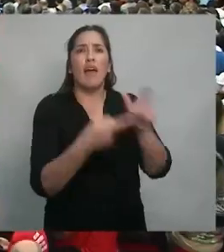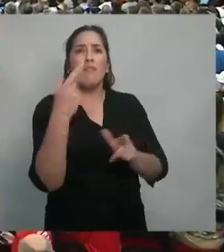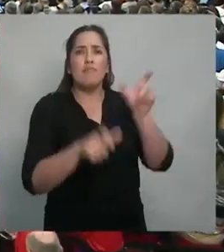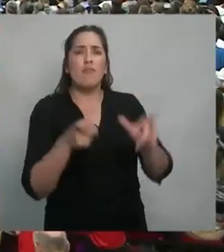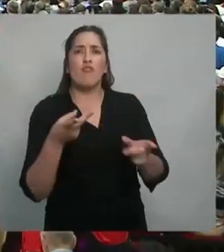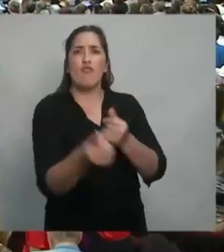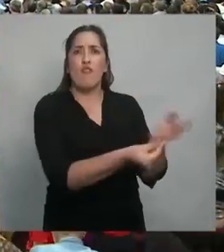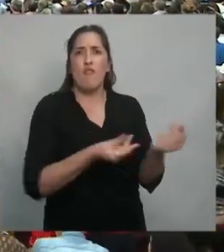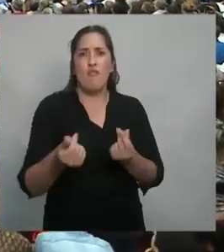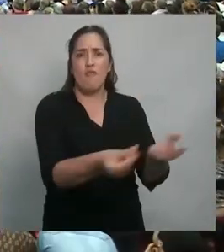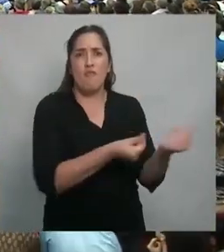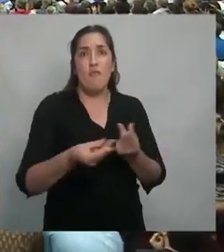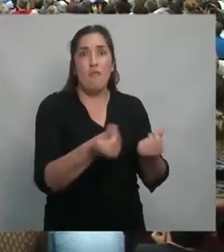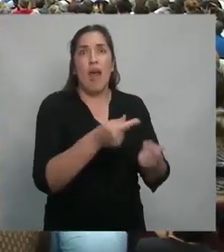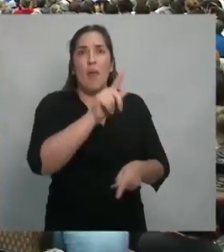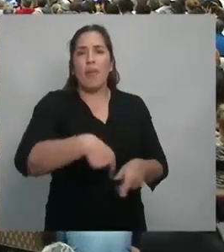crecimiento económico,